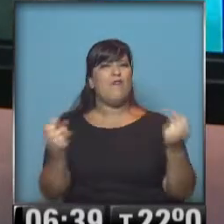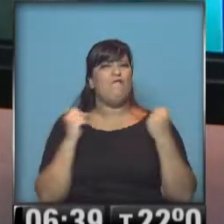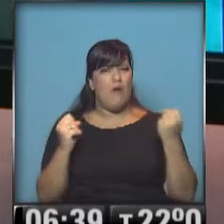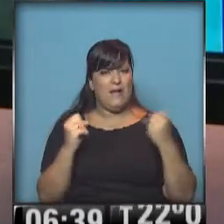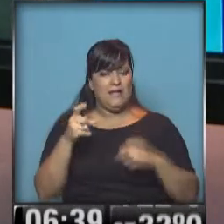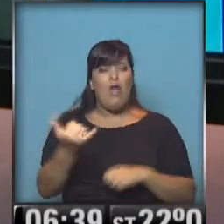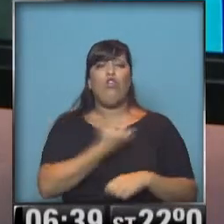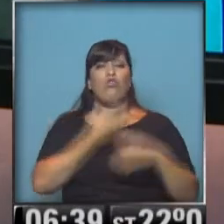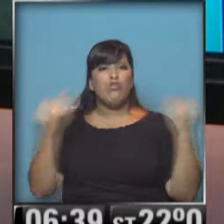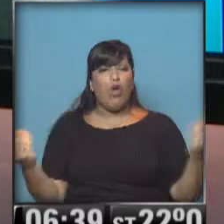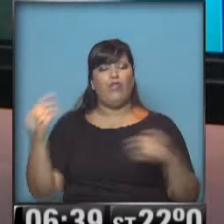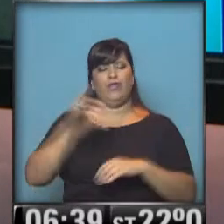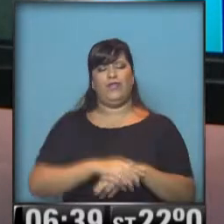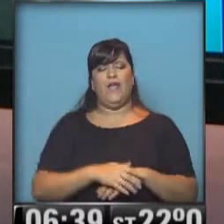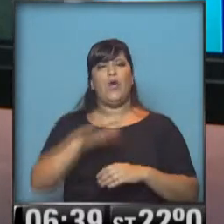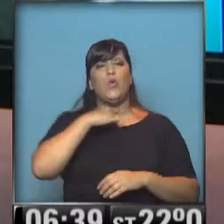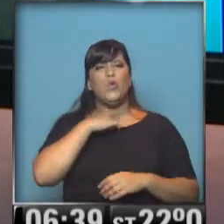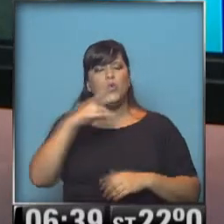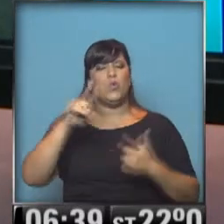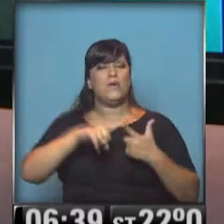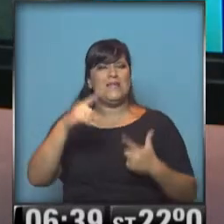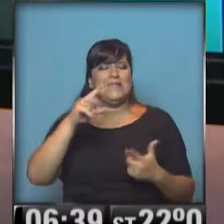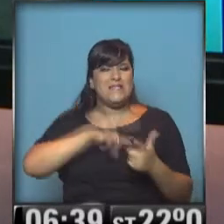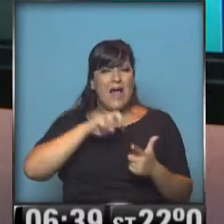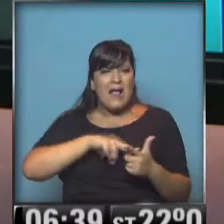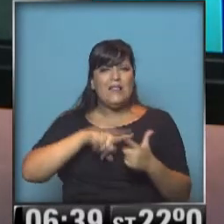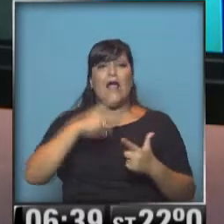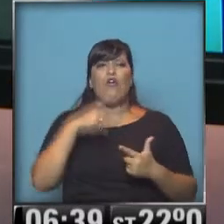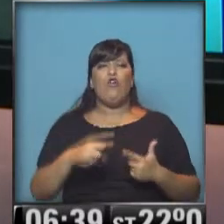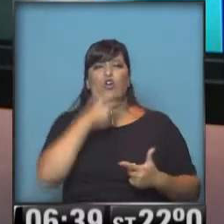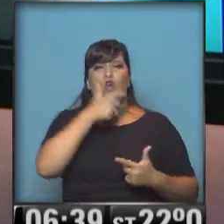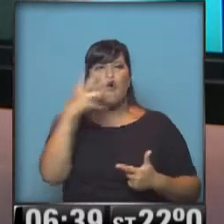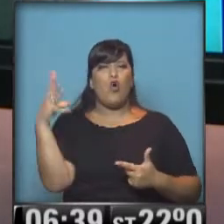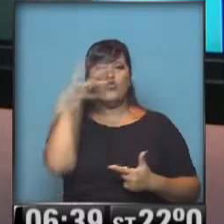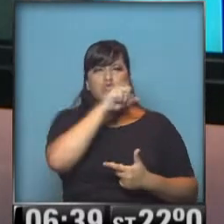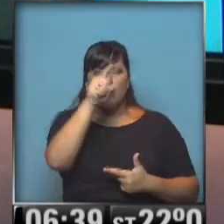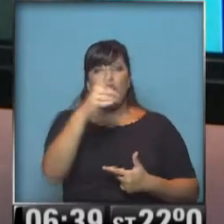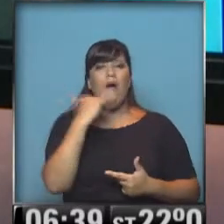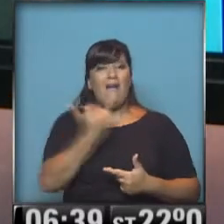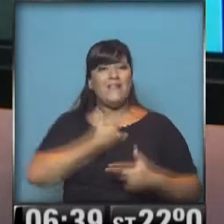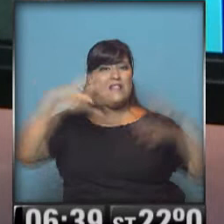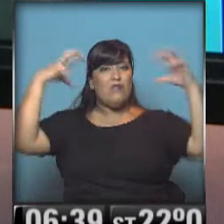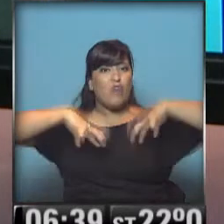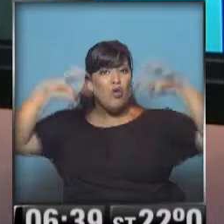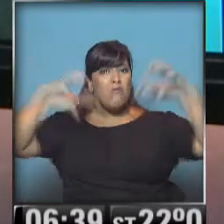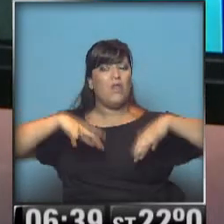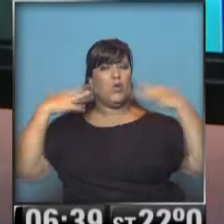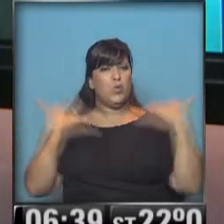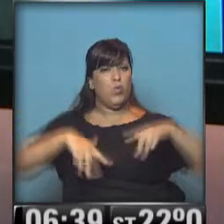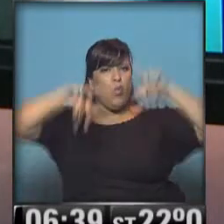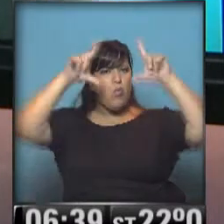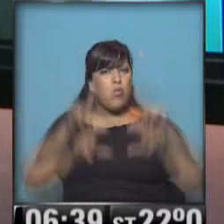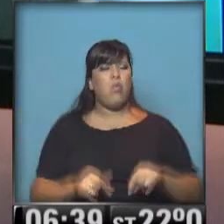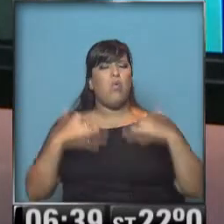se están registrando en el este de Jujuy, este de Salta. En color rojo oscuro, allí nos indican que las tormentas son bastante intensas, con